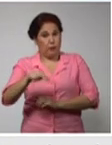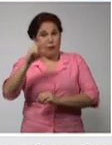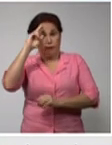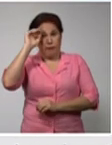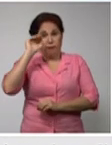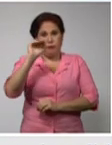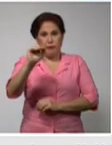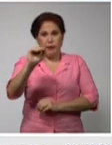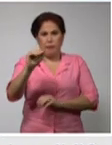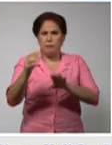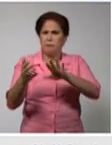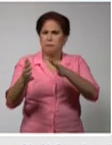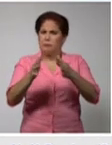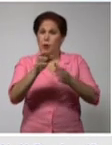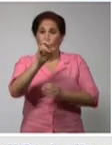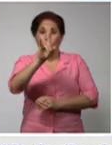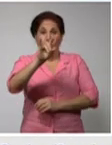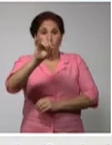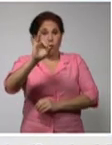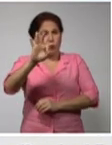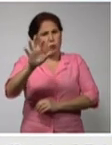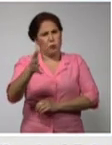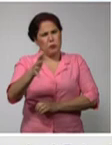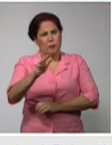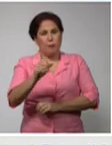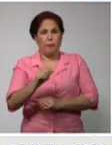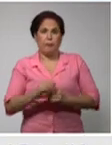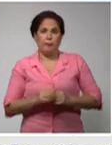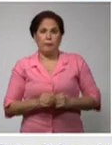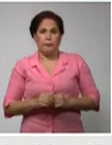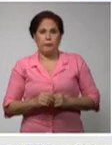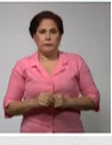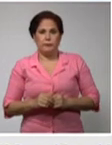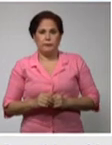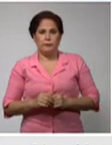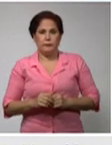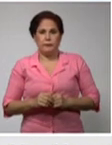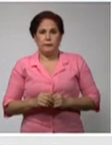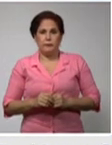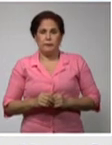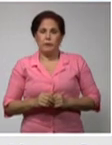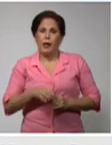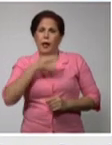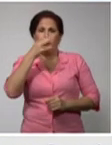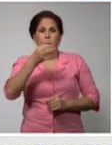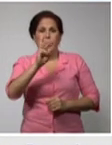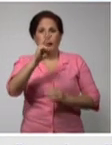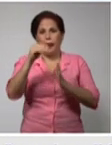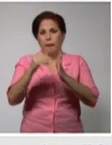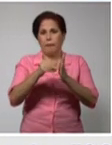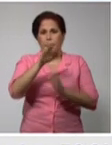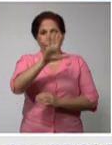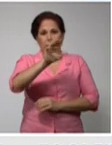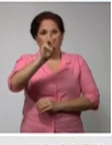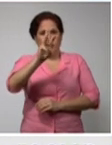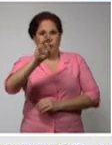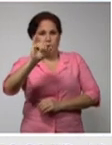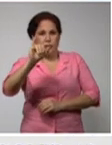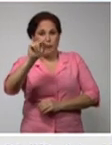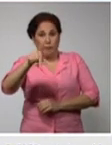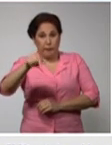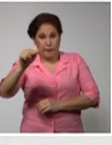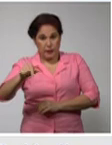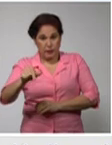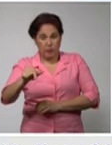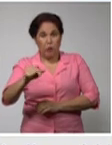98%, 98,3%, estamos hablando de 3.536, con